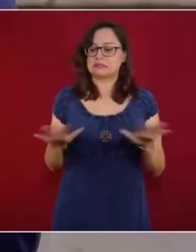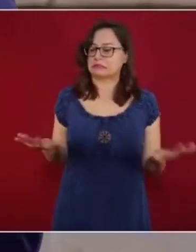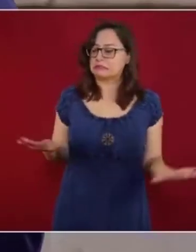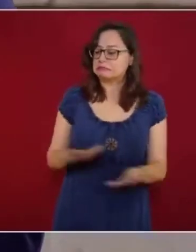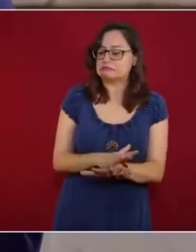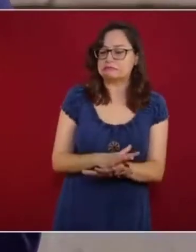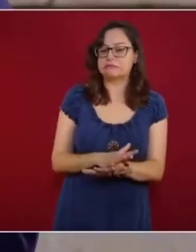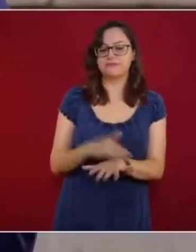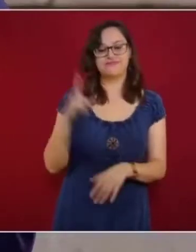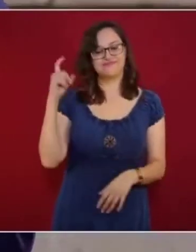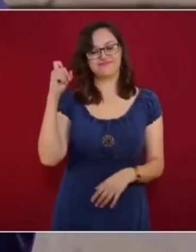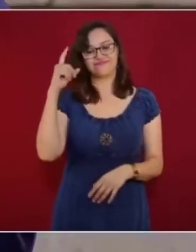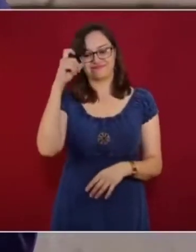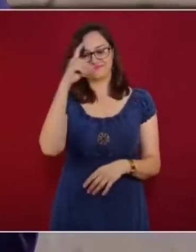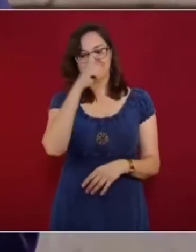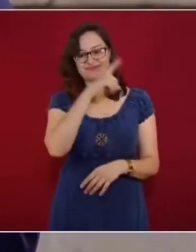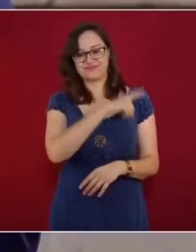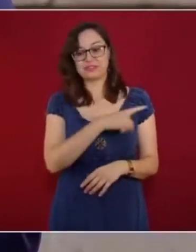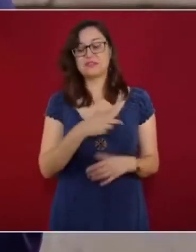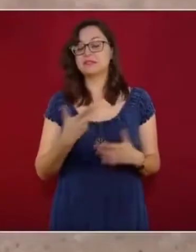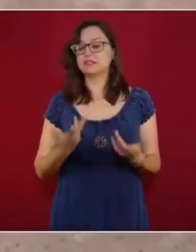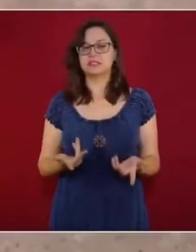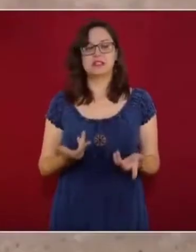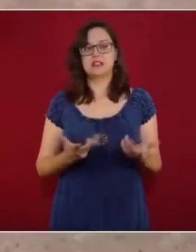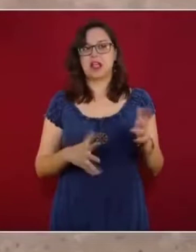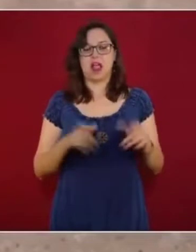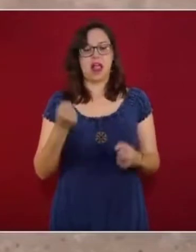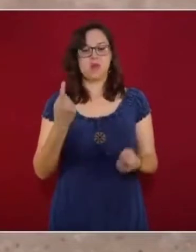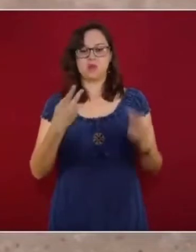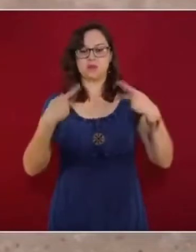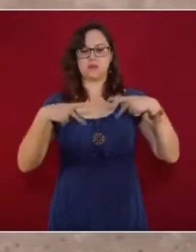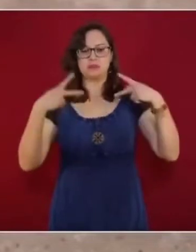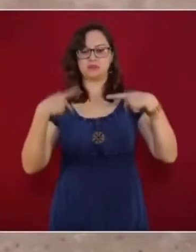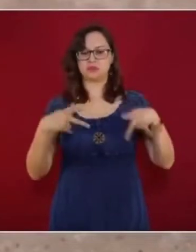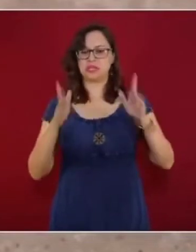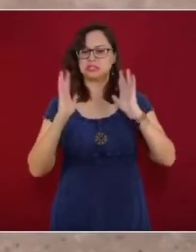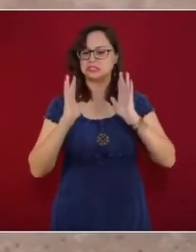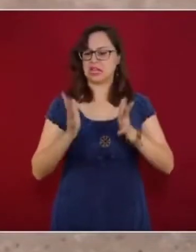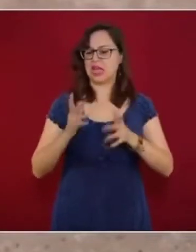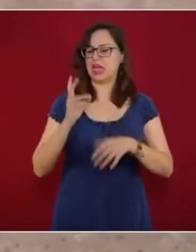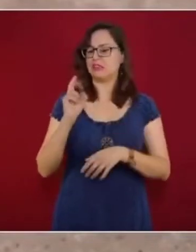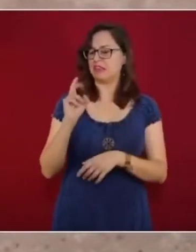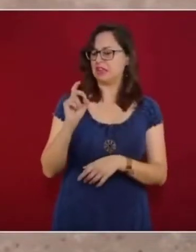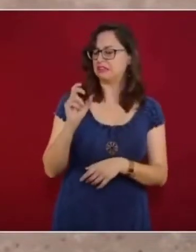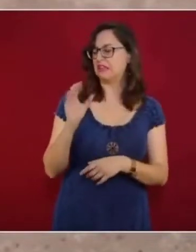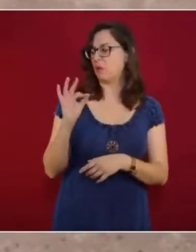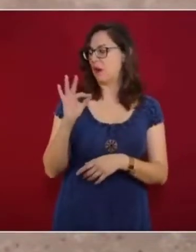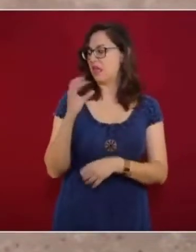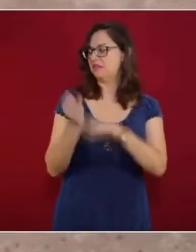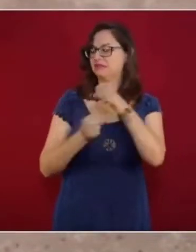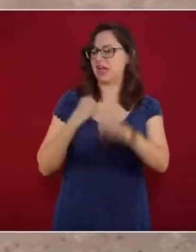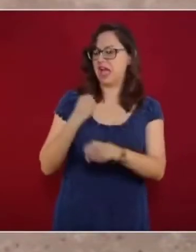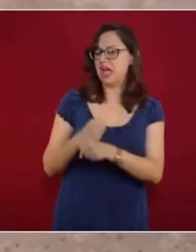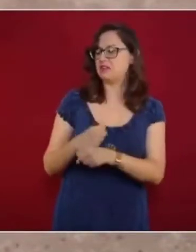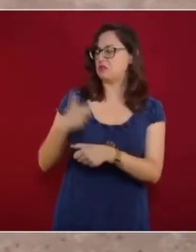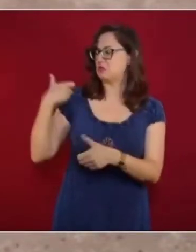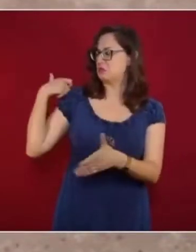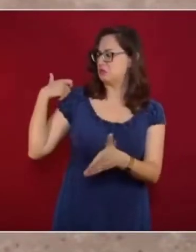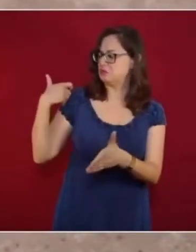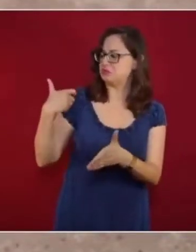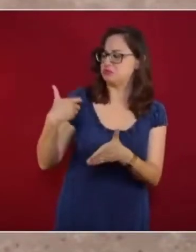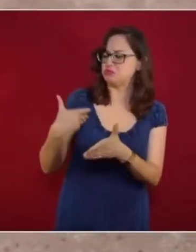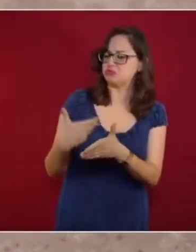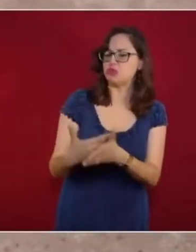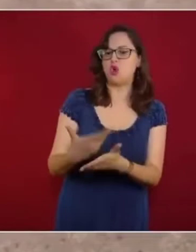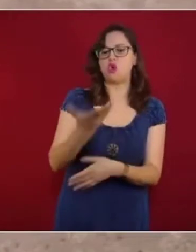A veces cuesta un cambio que lo entiendan, y máxime, cuando ya tienen tantos años de practicar algunas situaciones que